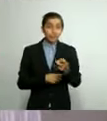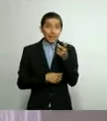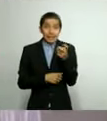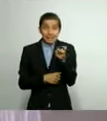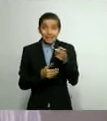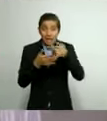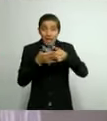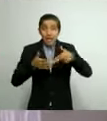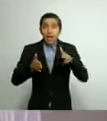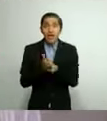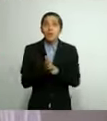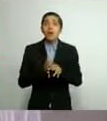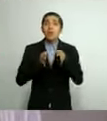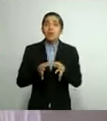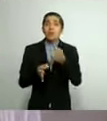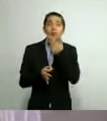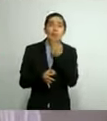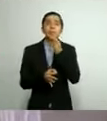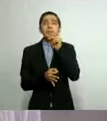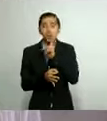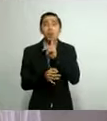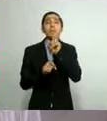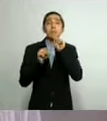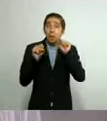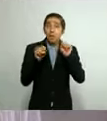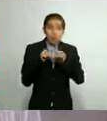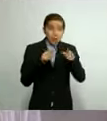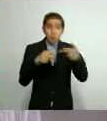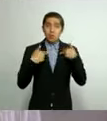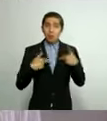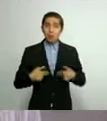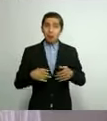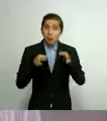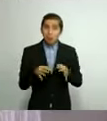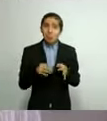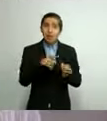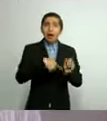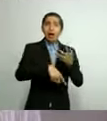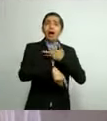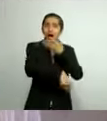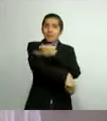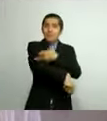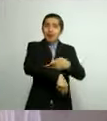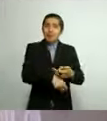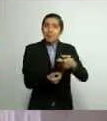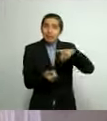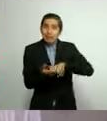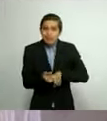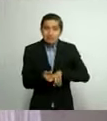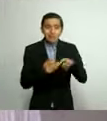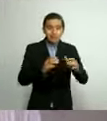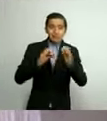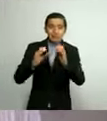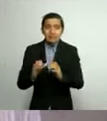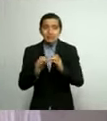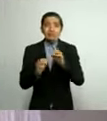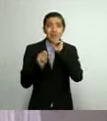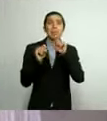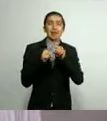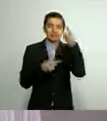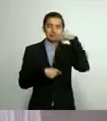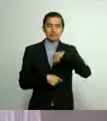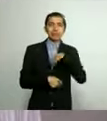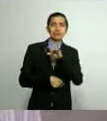y heroínas que también son seres humanos y que tienen familia que cuidar y seguramente también temor,